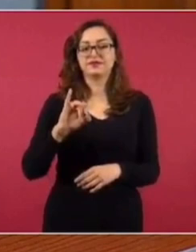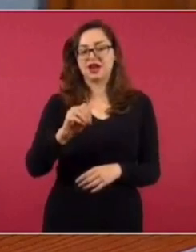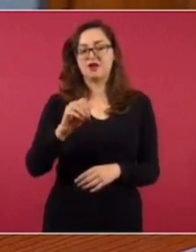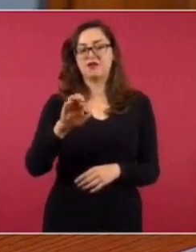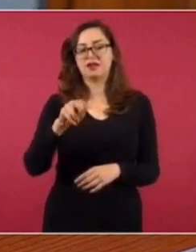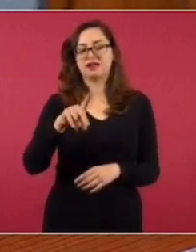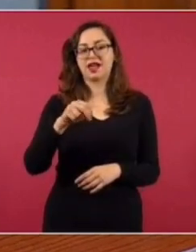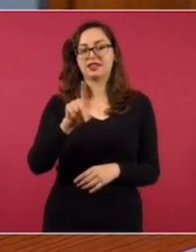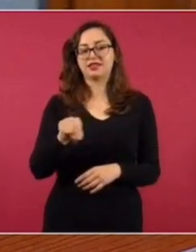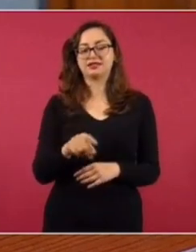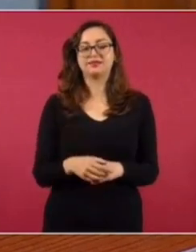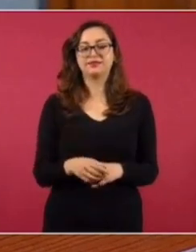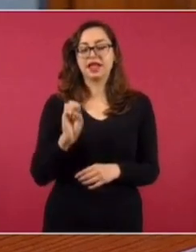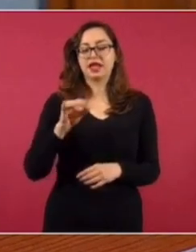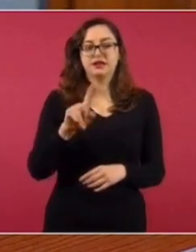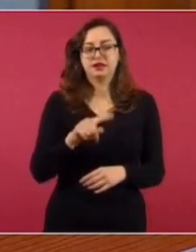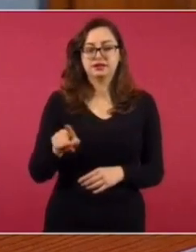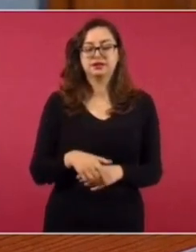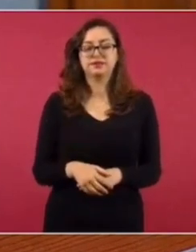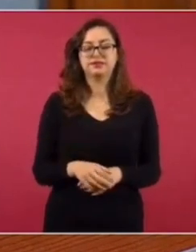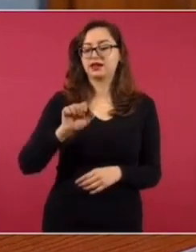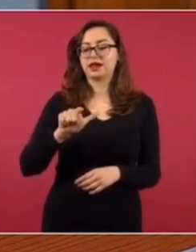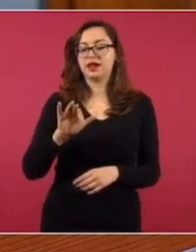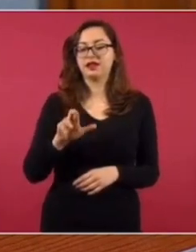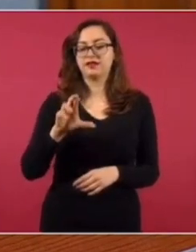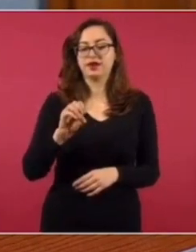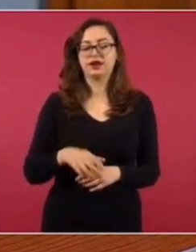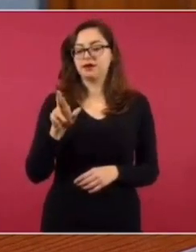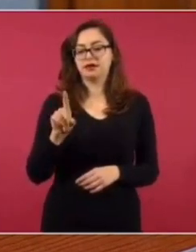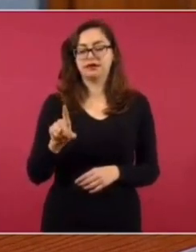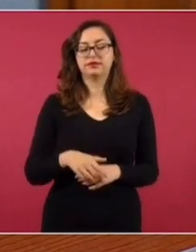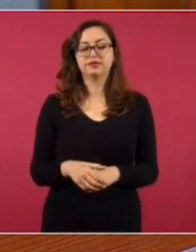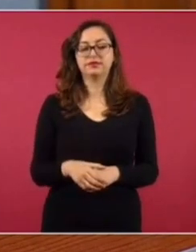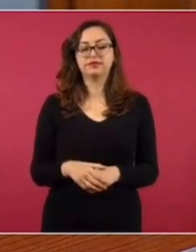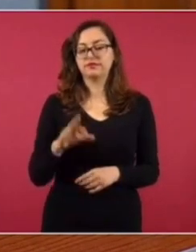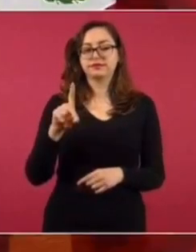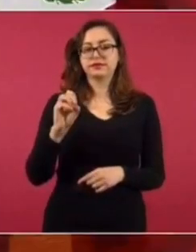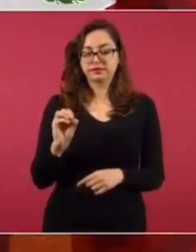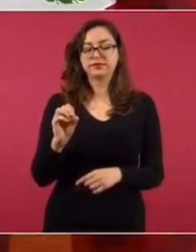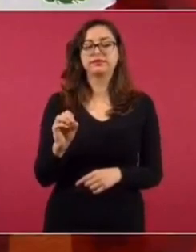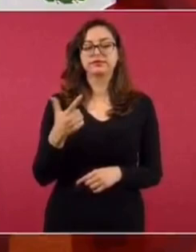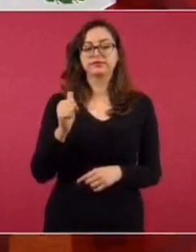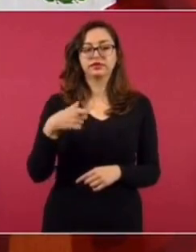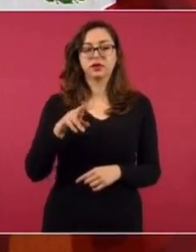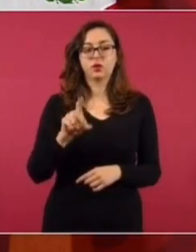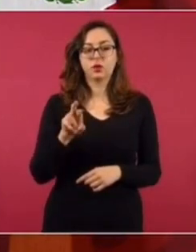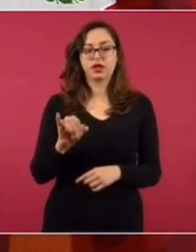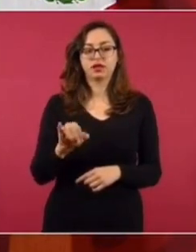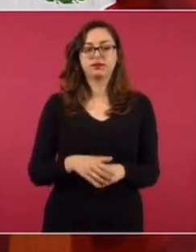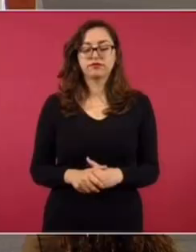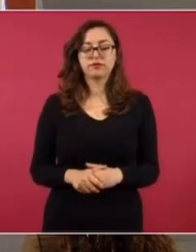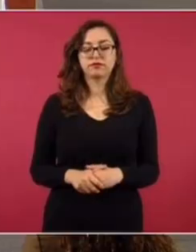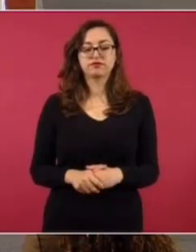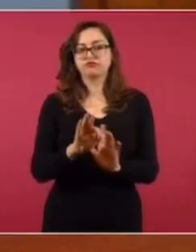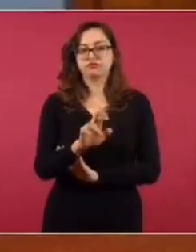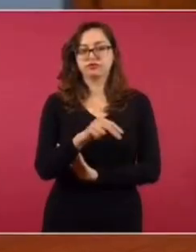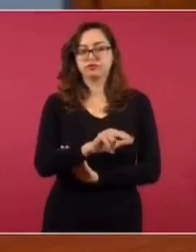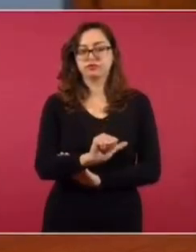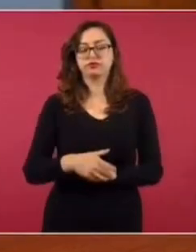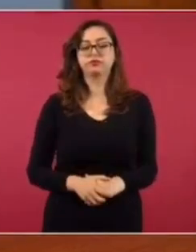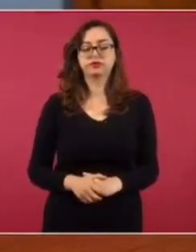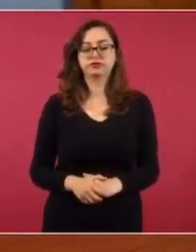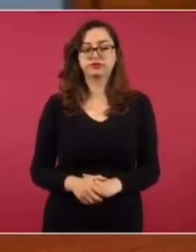Fernández de Ceballos, Emilio Álvarez Icaza, Enrique Alfaro, Enrique de la Madrid, Fernando Canales Clarión, Gabriel Cuadri, Gilberto Lozano, Fabián,